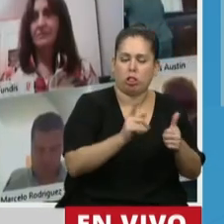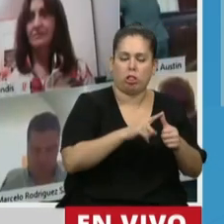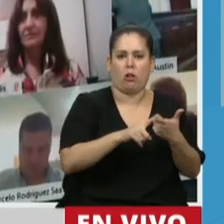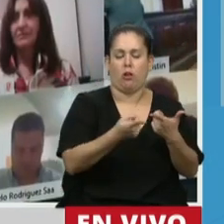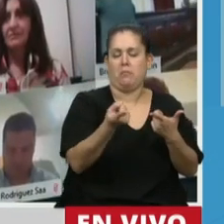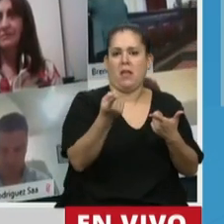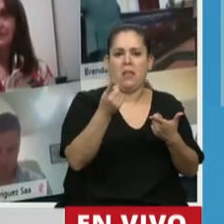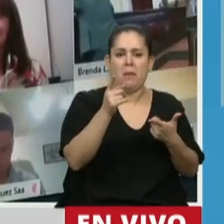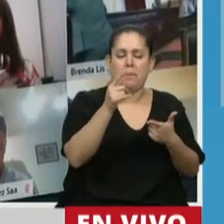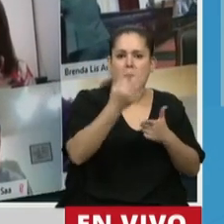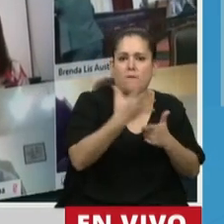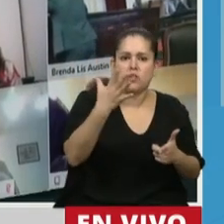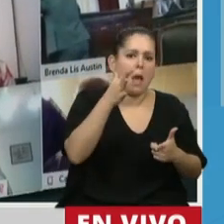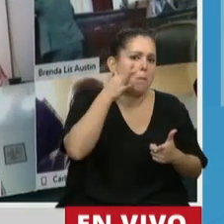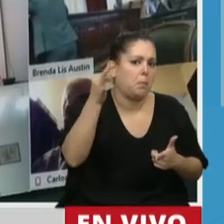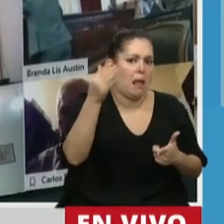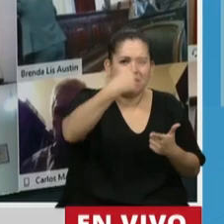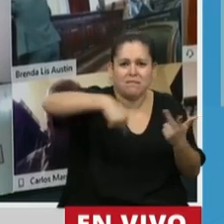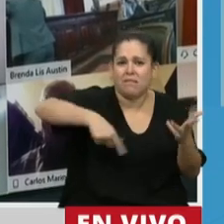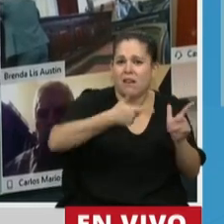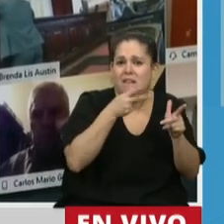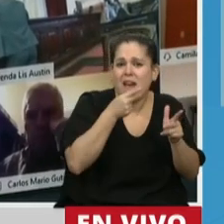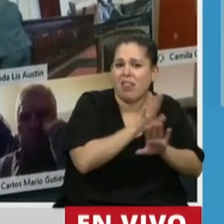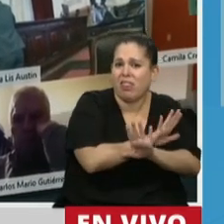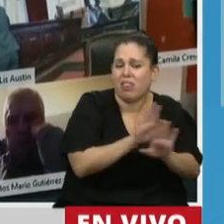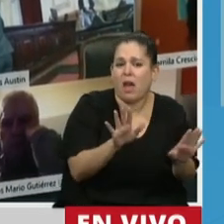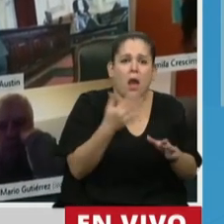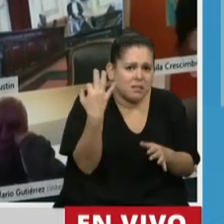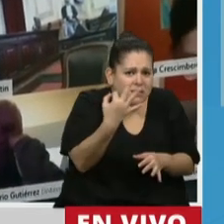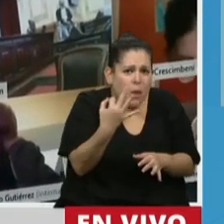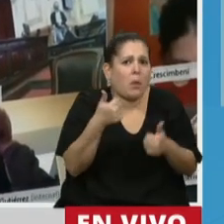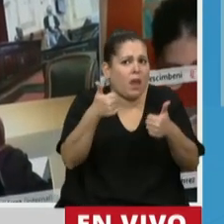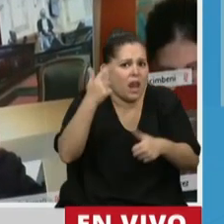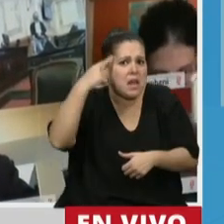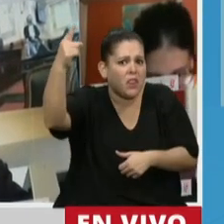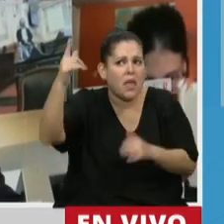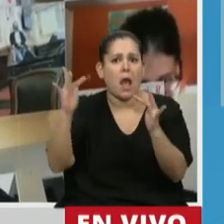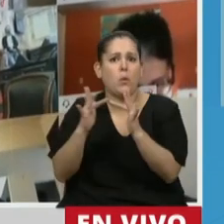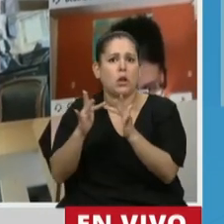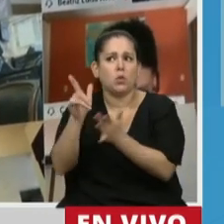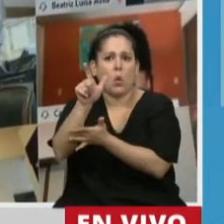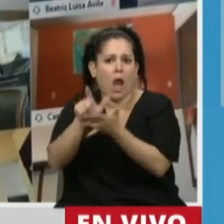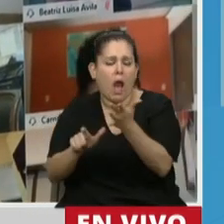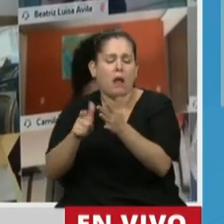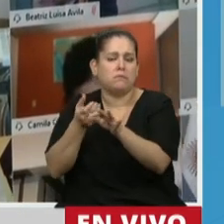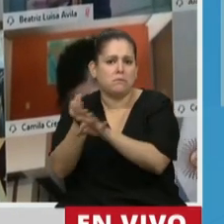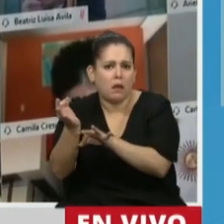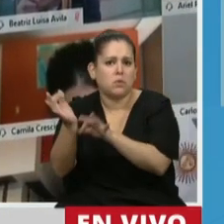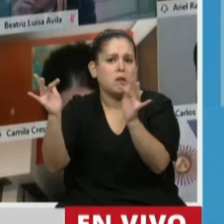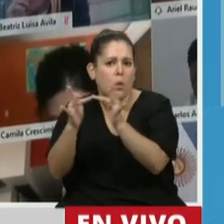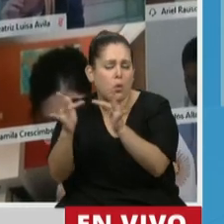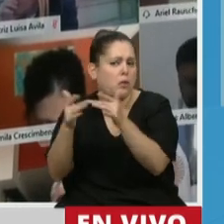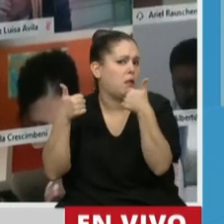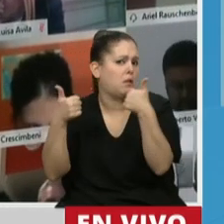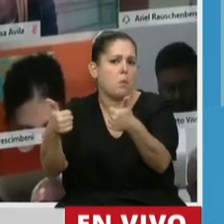Entonces, a ver, está muy bien esto de la virtualidad, está muy bien de hablar de educación virtual, está muy